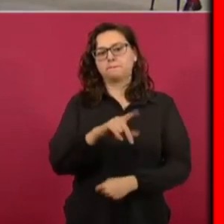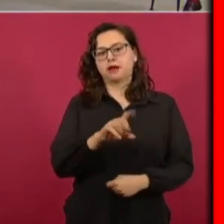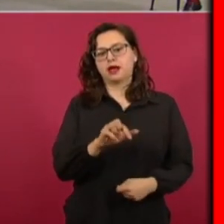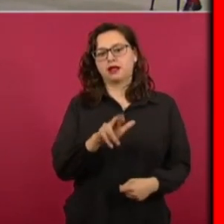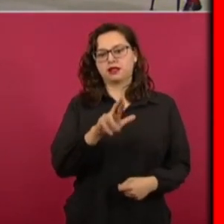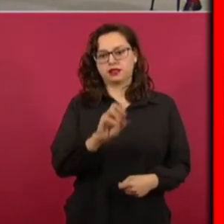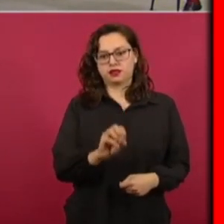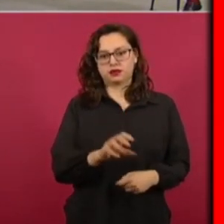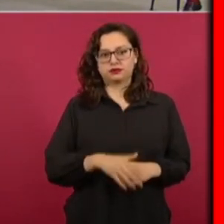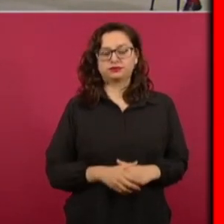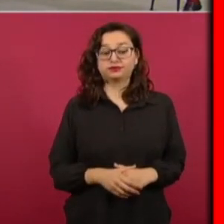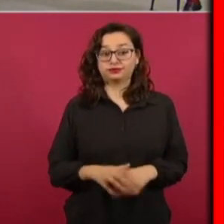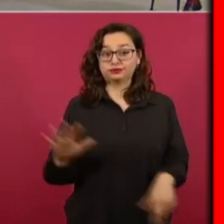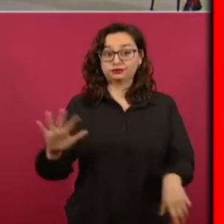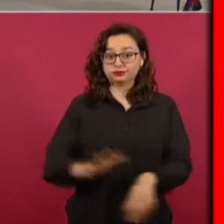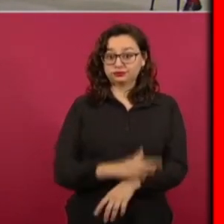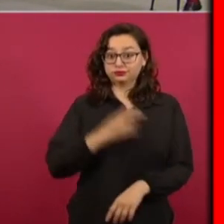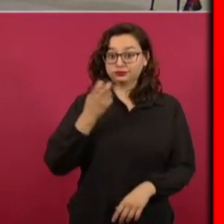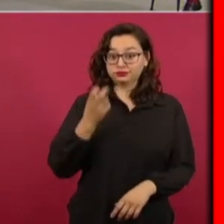esa pistola